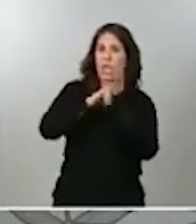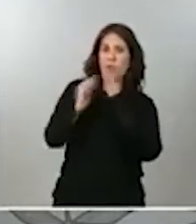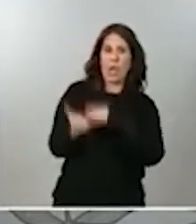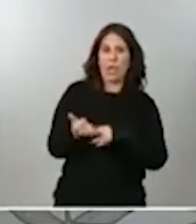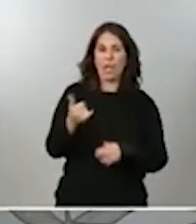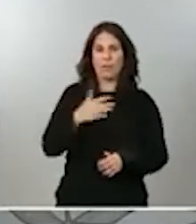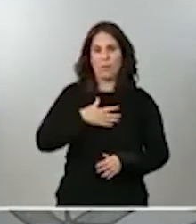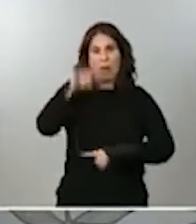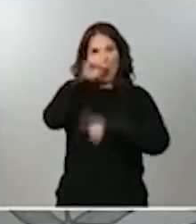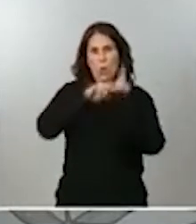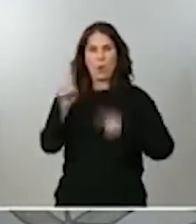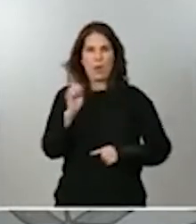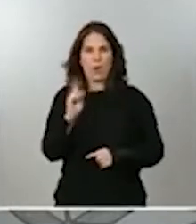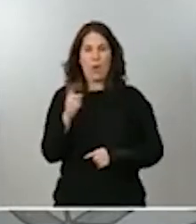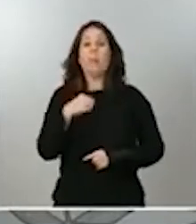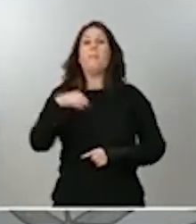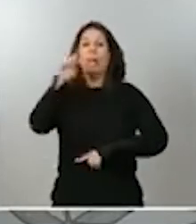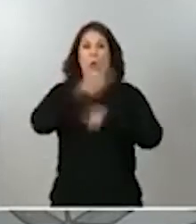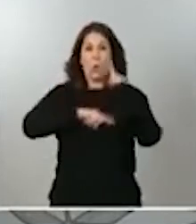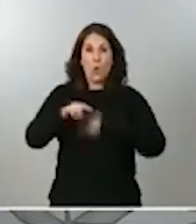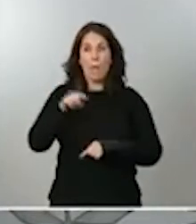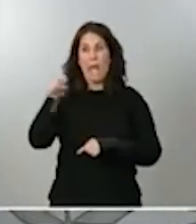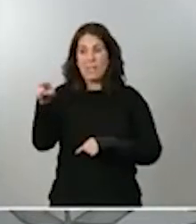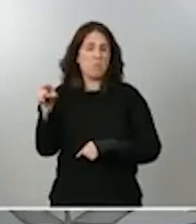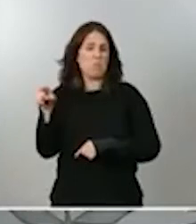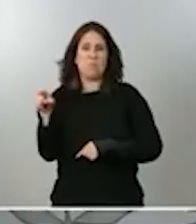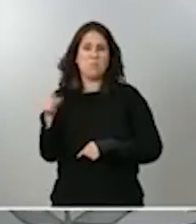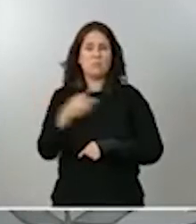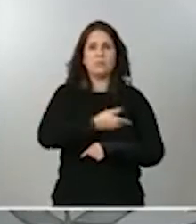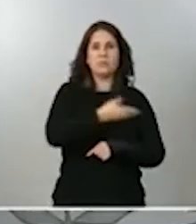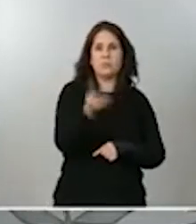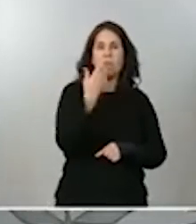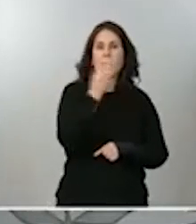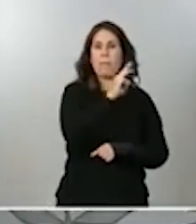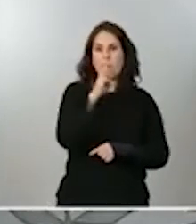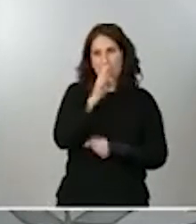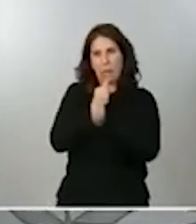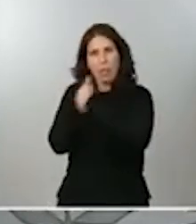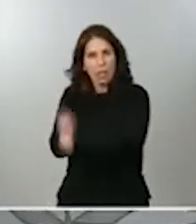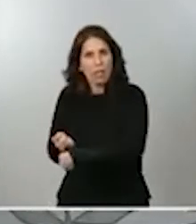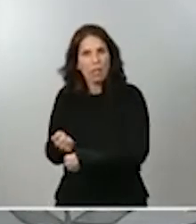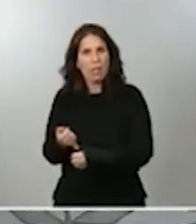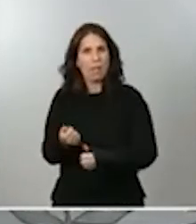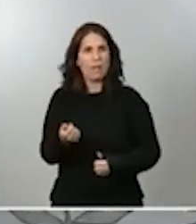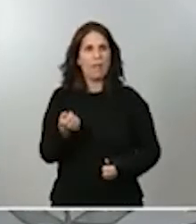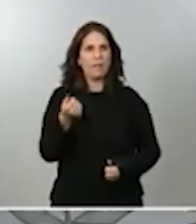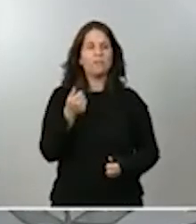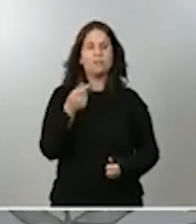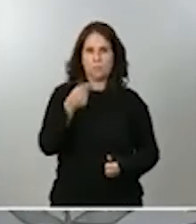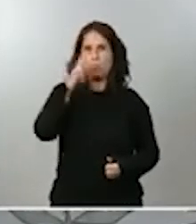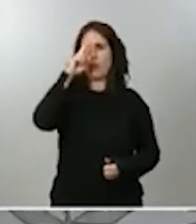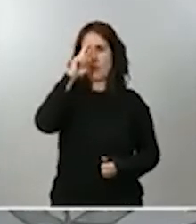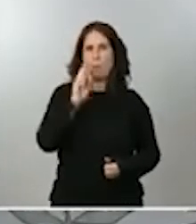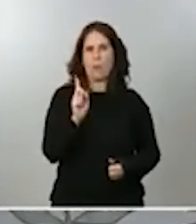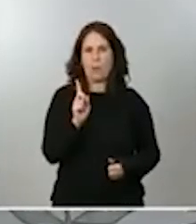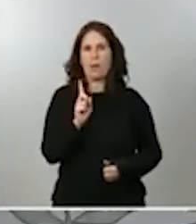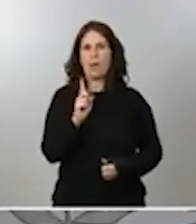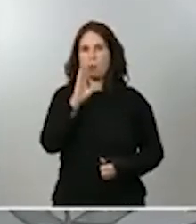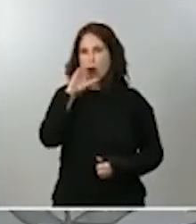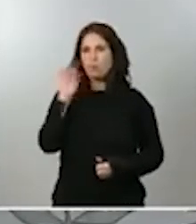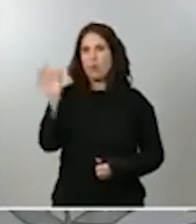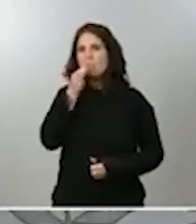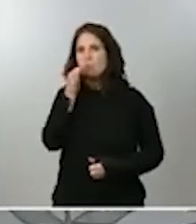seguida por otras formaciones políticas como el Partido Popular, no solamente que hace seguidismo en el discurso, sino que